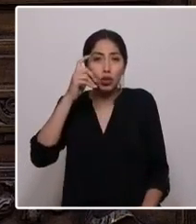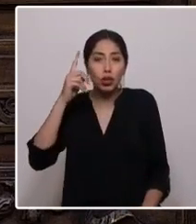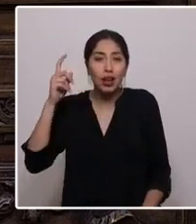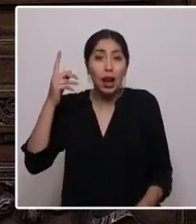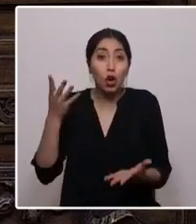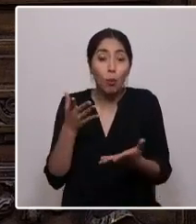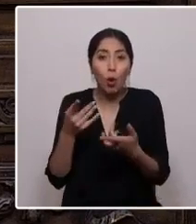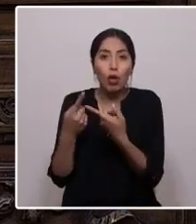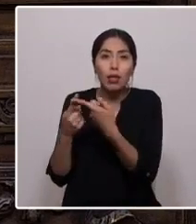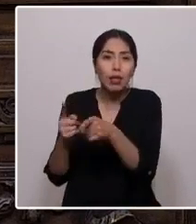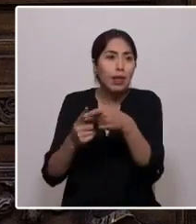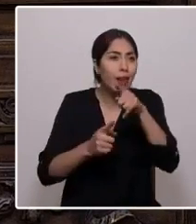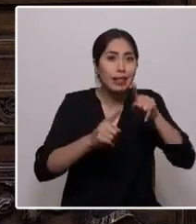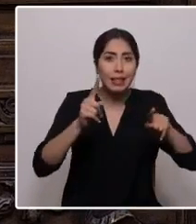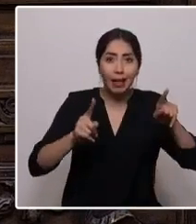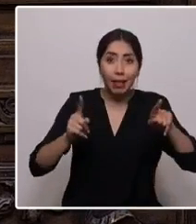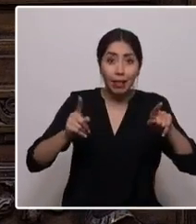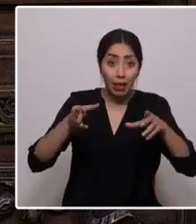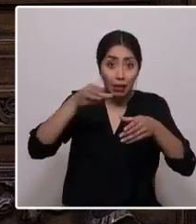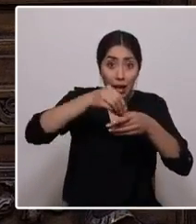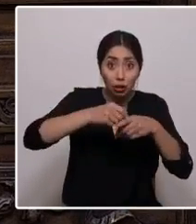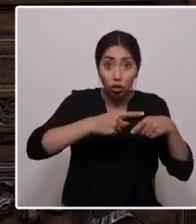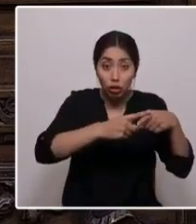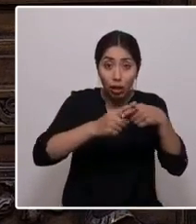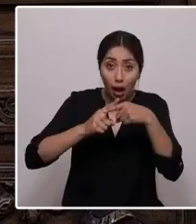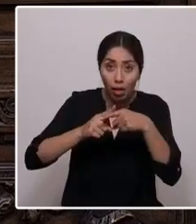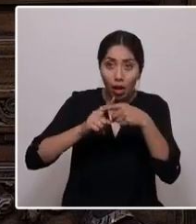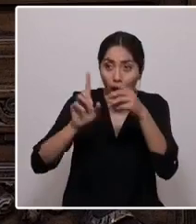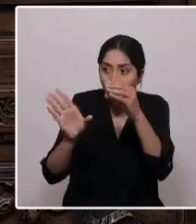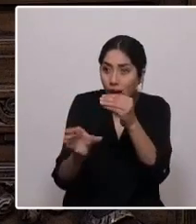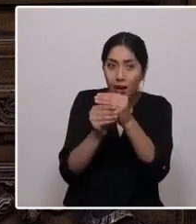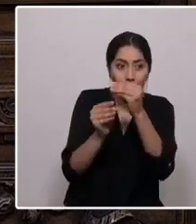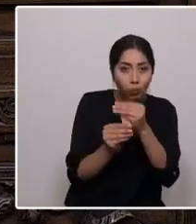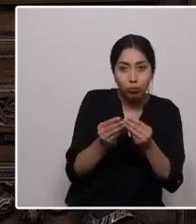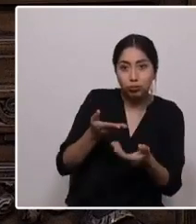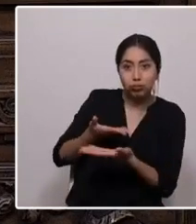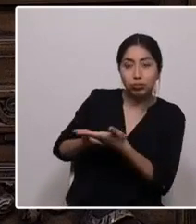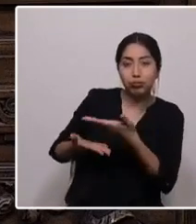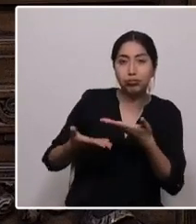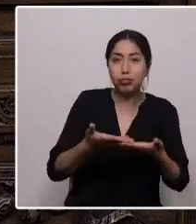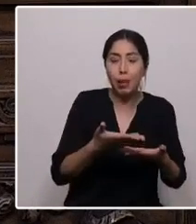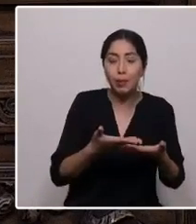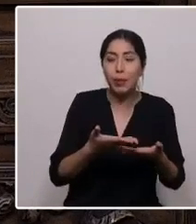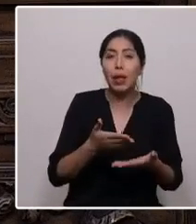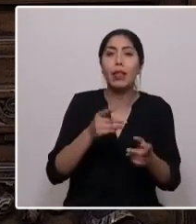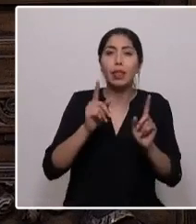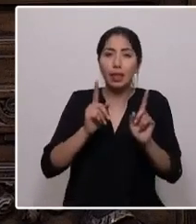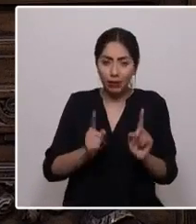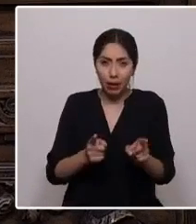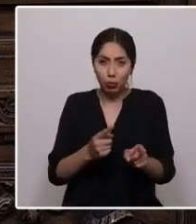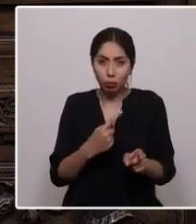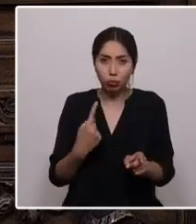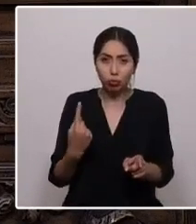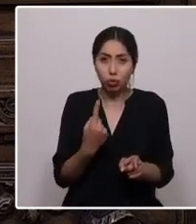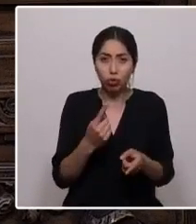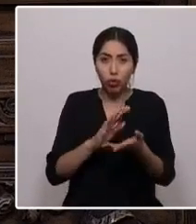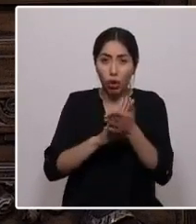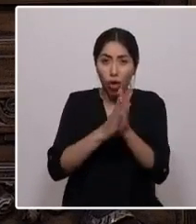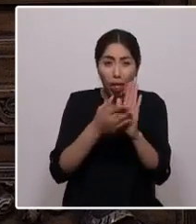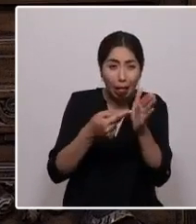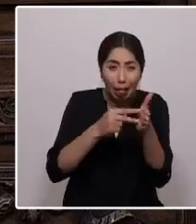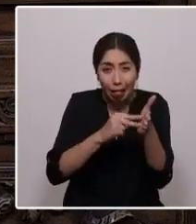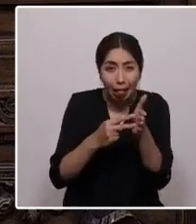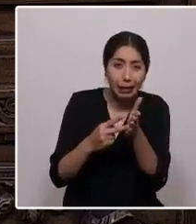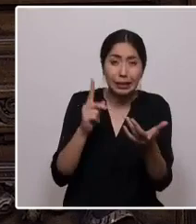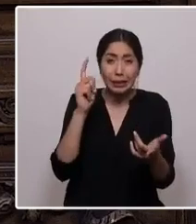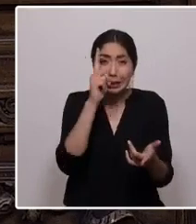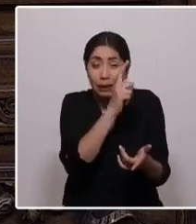diversidades de nuestra sociedad se complementarán y enriquecerán mutuamente. Debemos simplificar la complejidad inherente de todos los